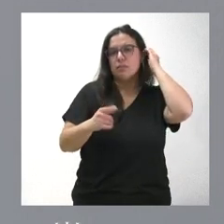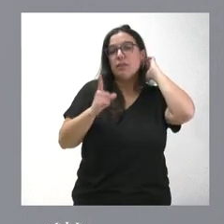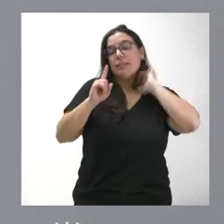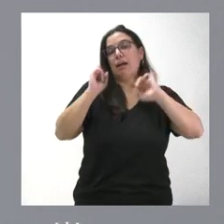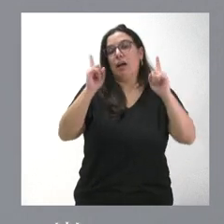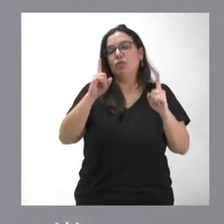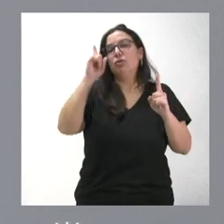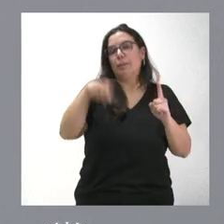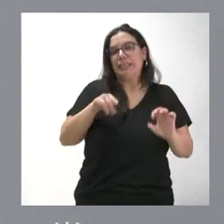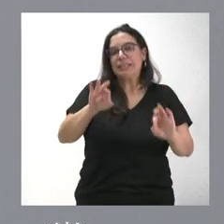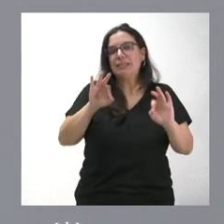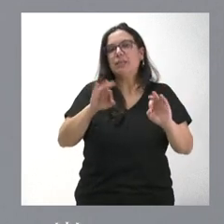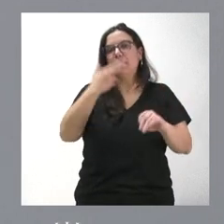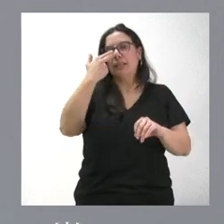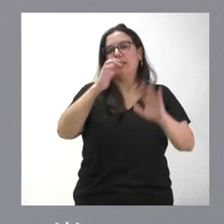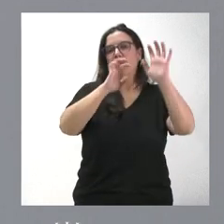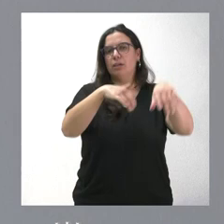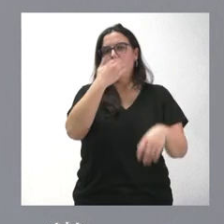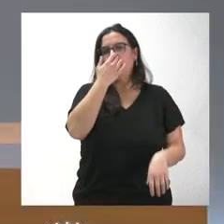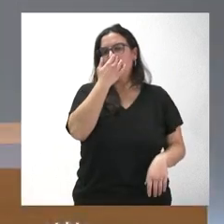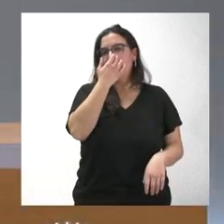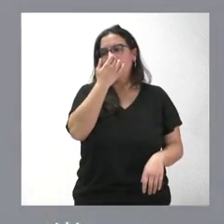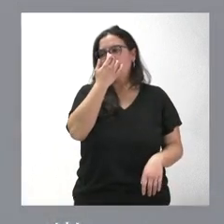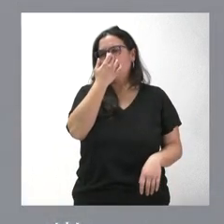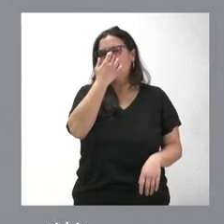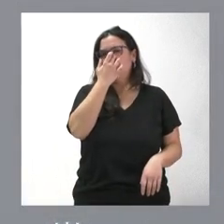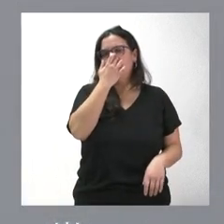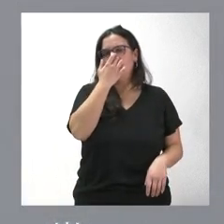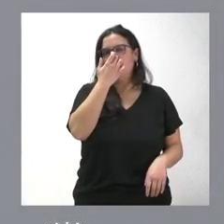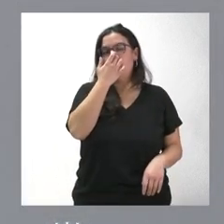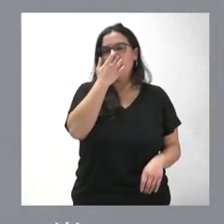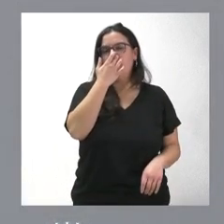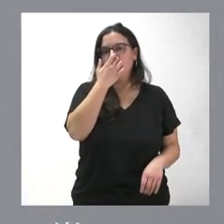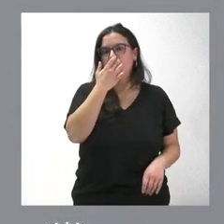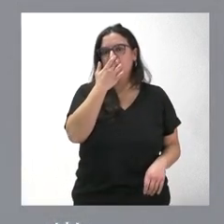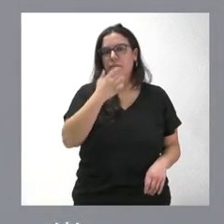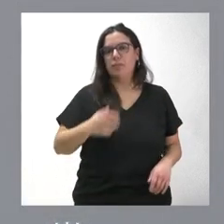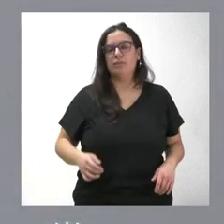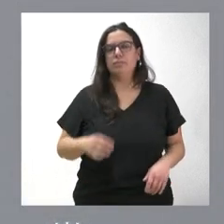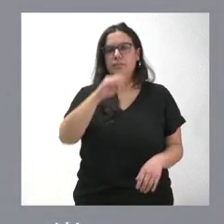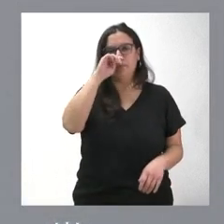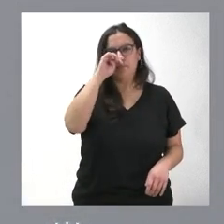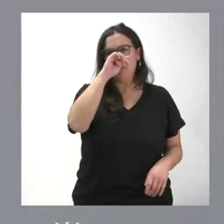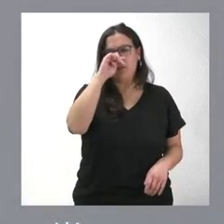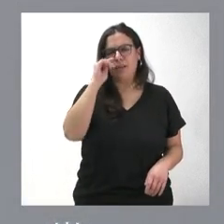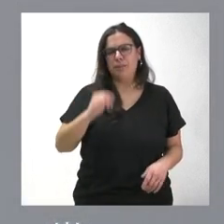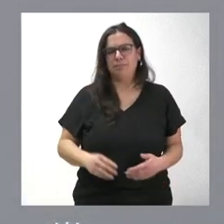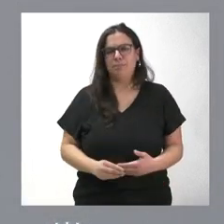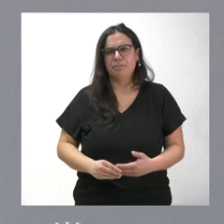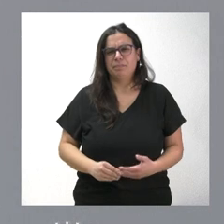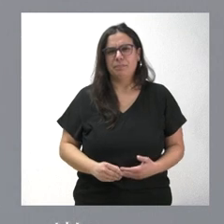en este caso, en concreto, los intereses de León. No es, como les digo, la única crítica que tenemos, porque por parte del Gobierno